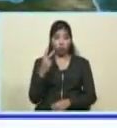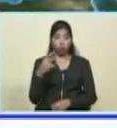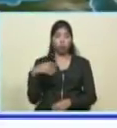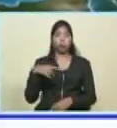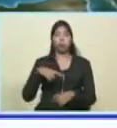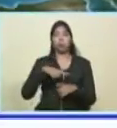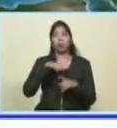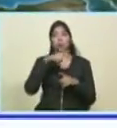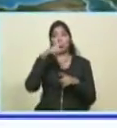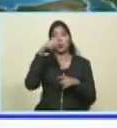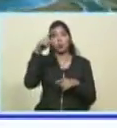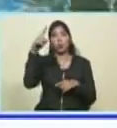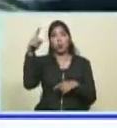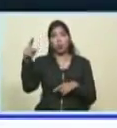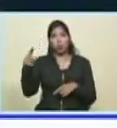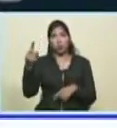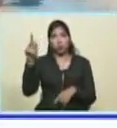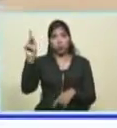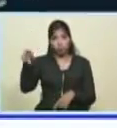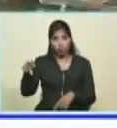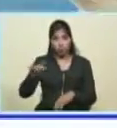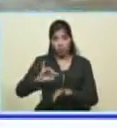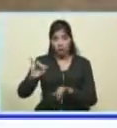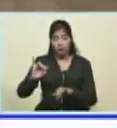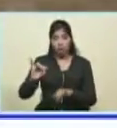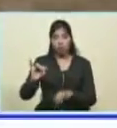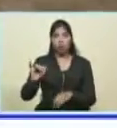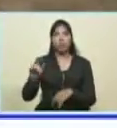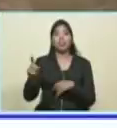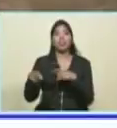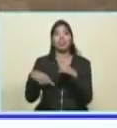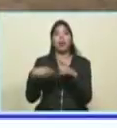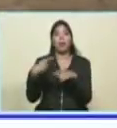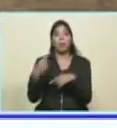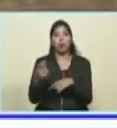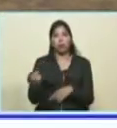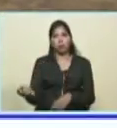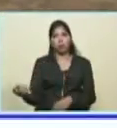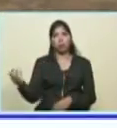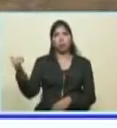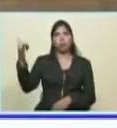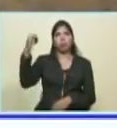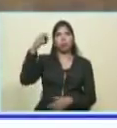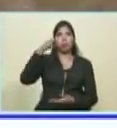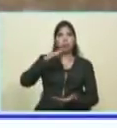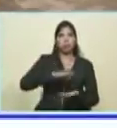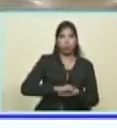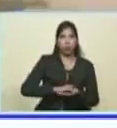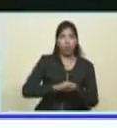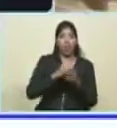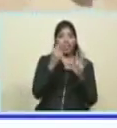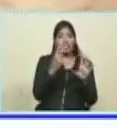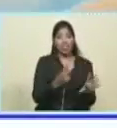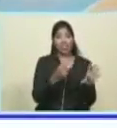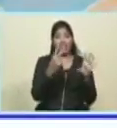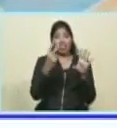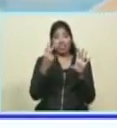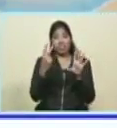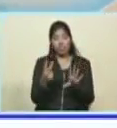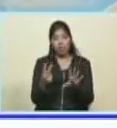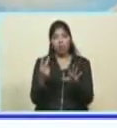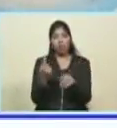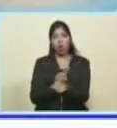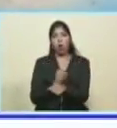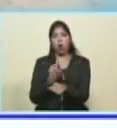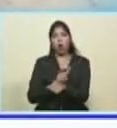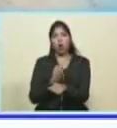vuelta, porque no nos quedamos allá. Fuimos y volvimos. 77 horas, para los